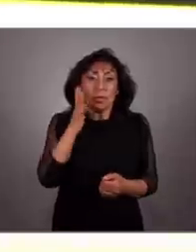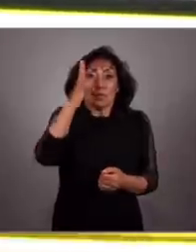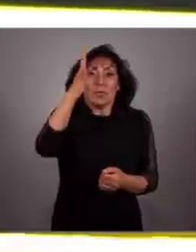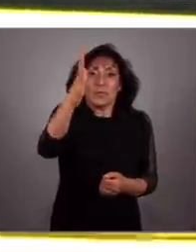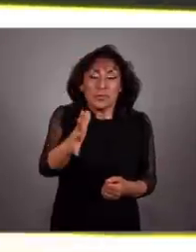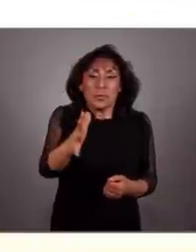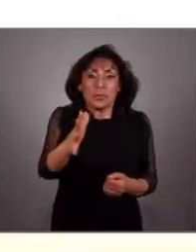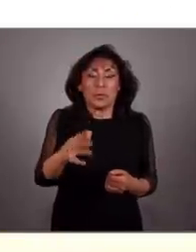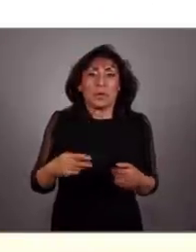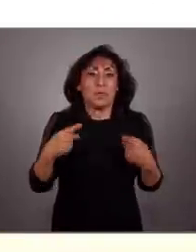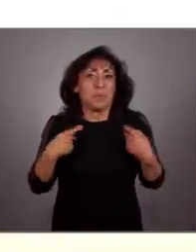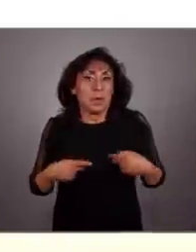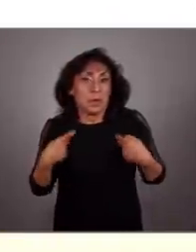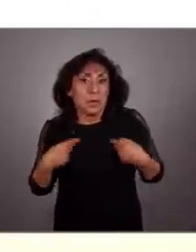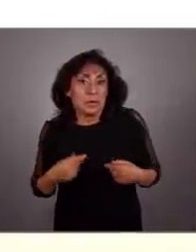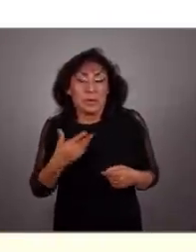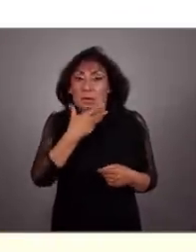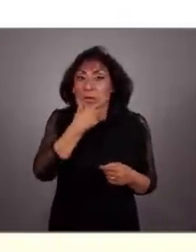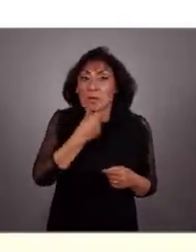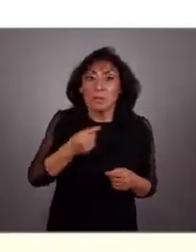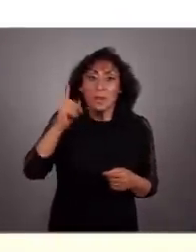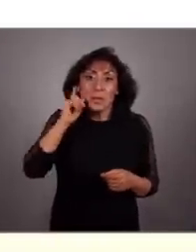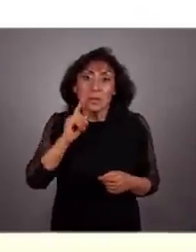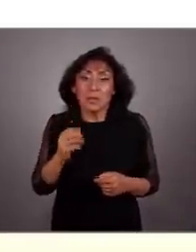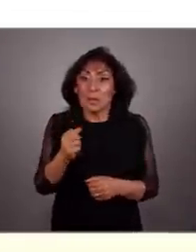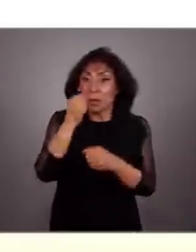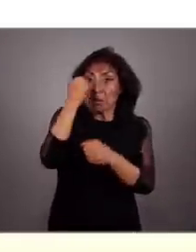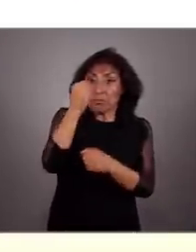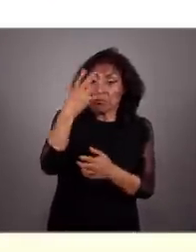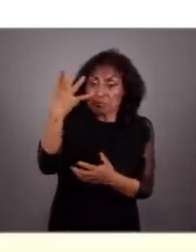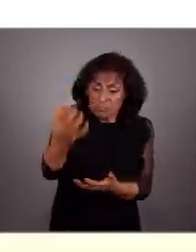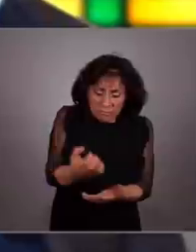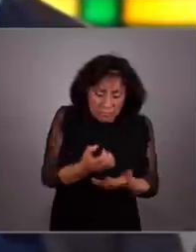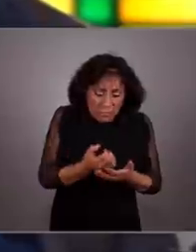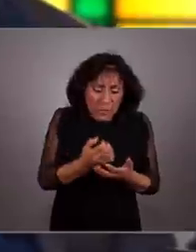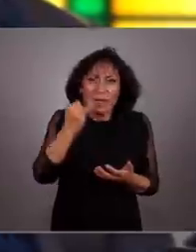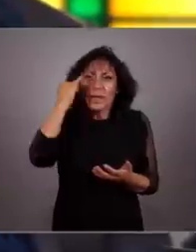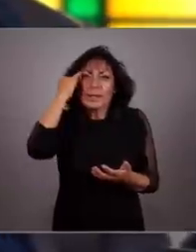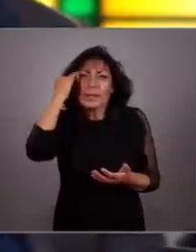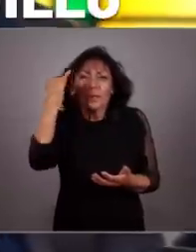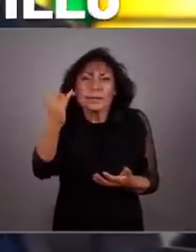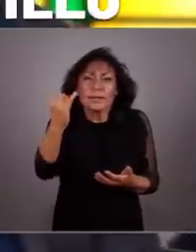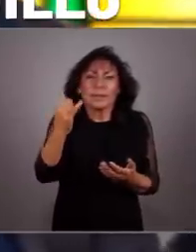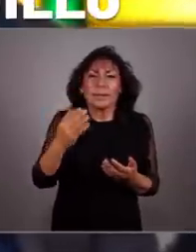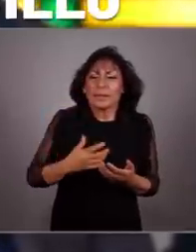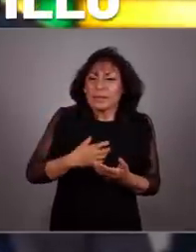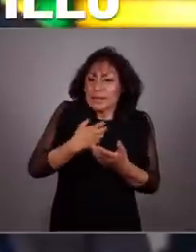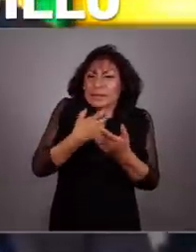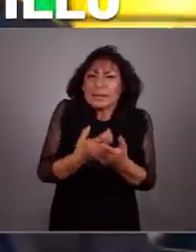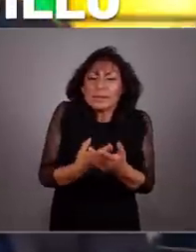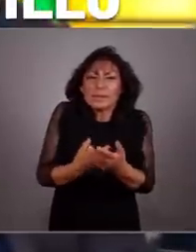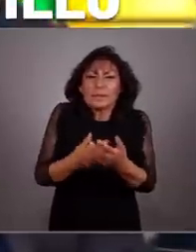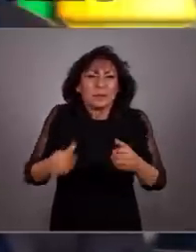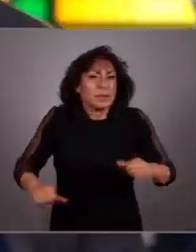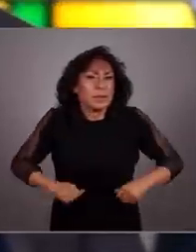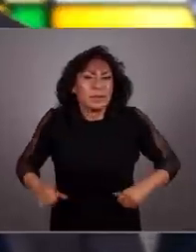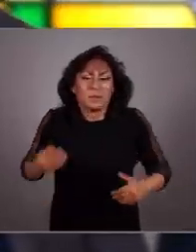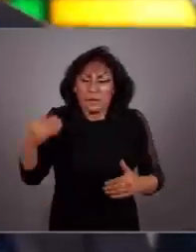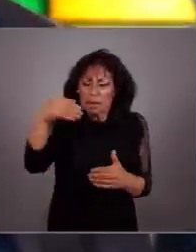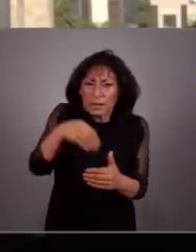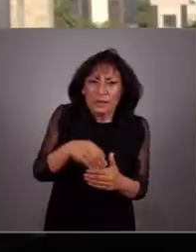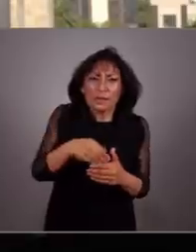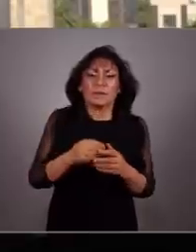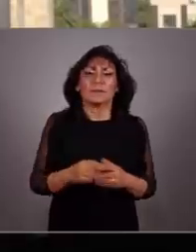Un futuro donde las y los ciudadanos tomen el poder en sus manos y lo llenen con sus ideas, causas,